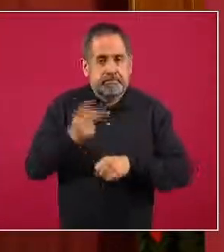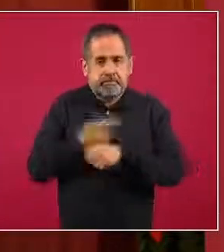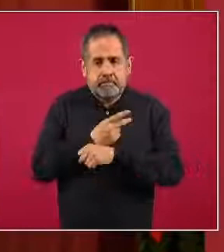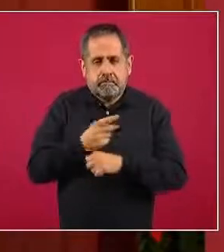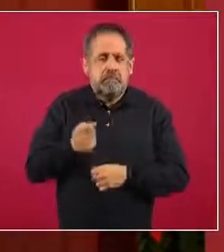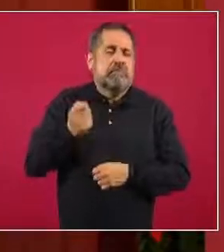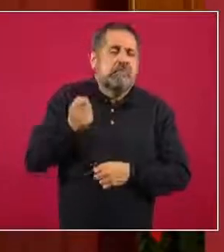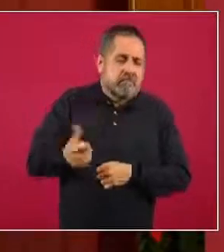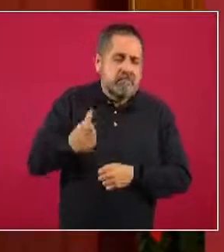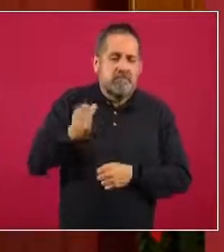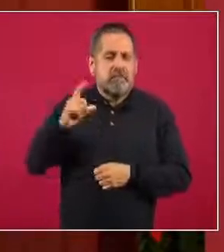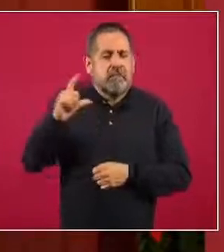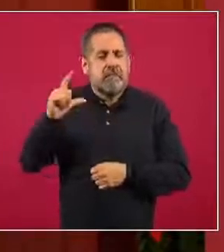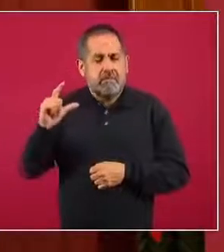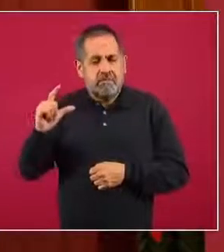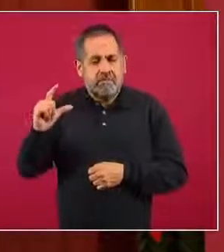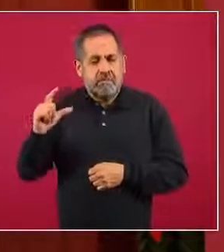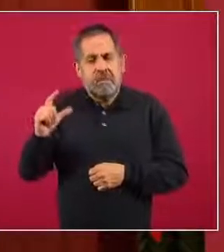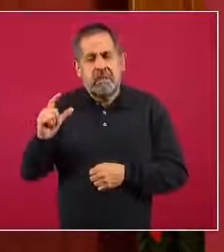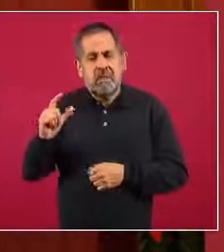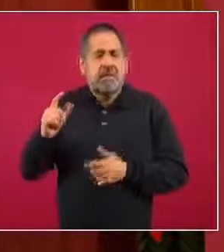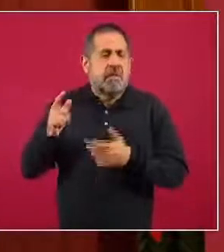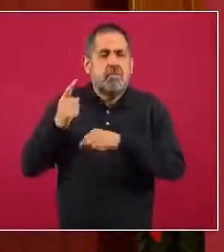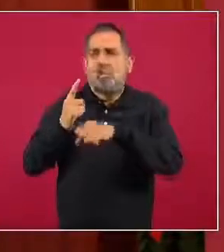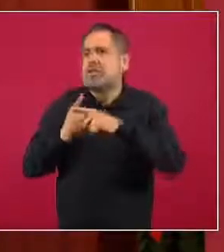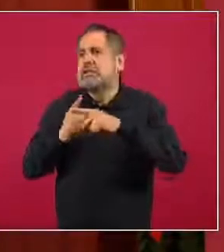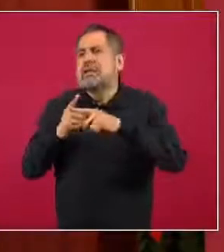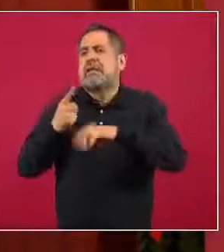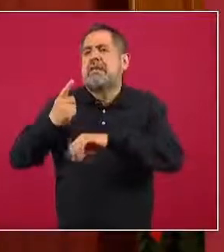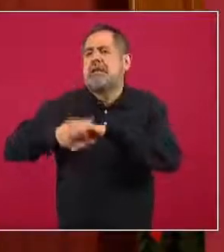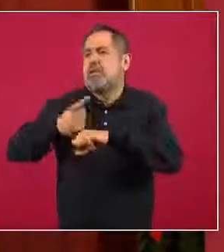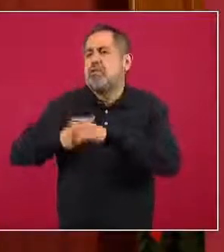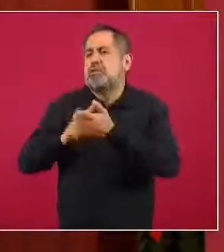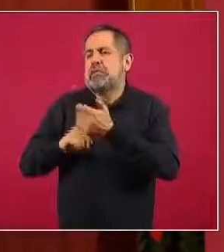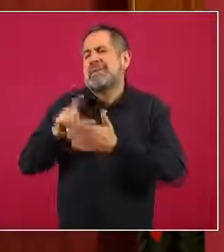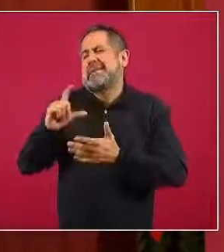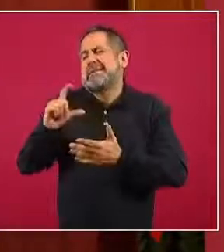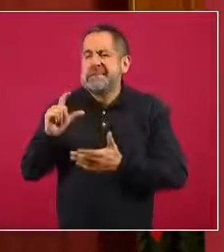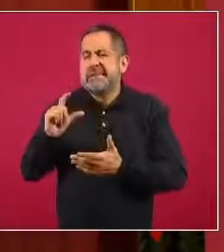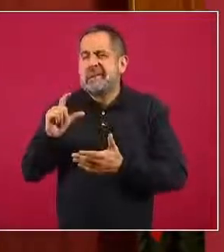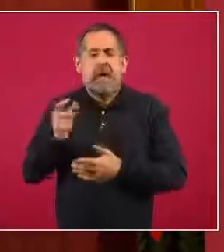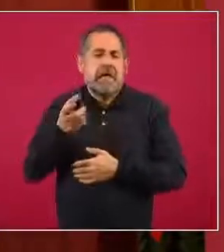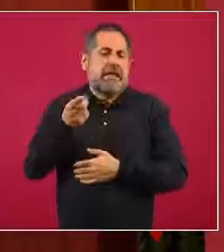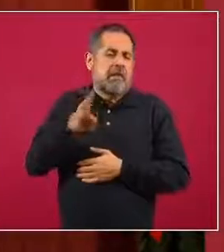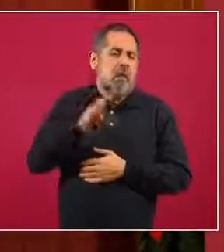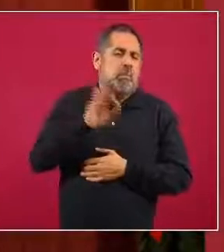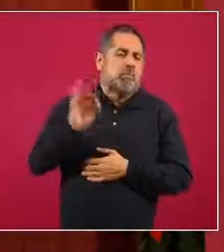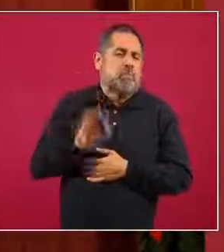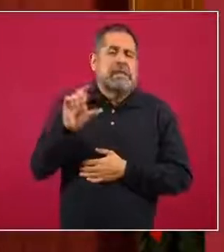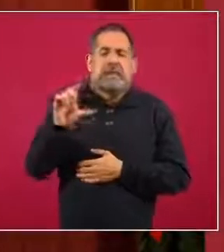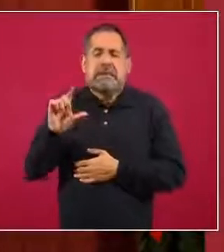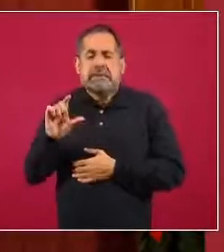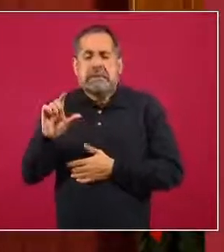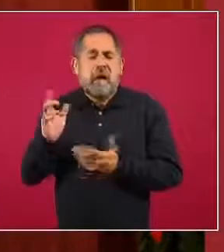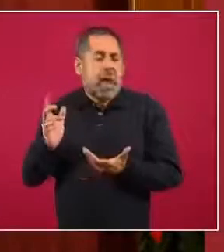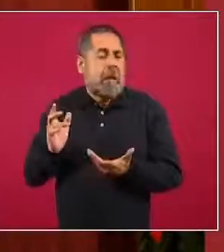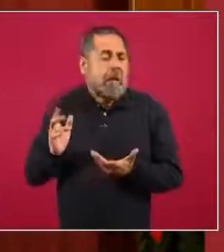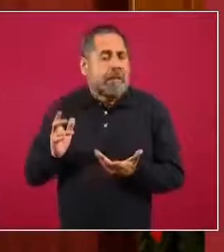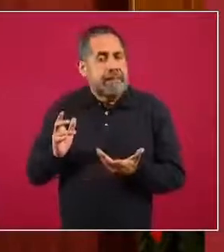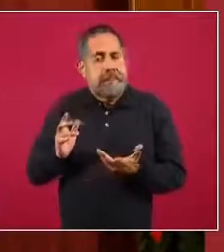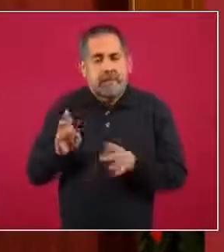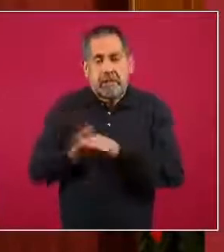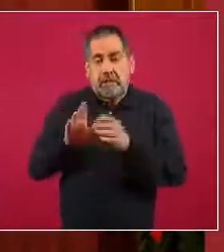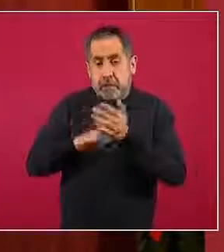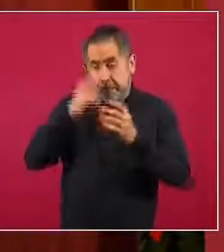disminución en el porcentaje de positividad que es de un 39 por ciento, recordando inclusive que en este porcentaje de